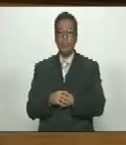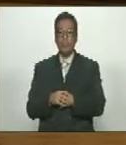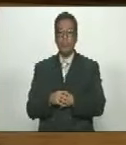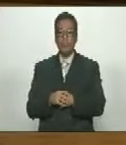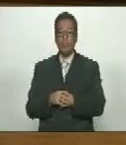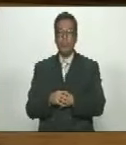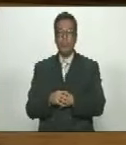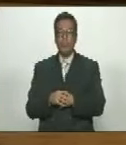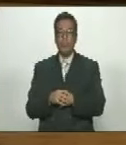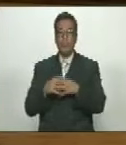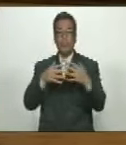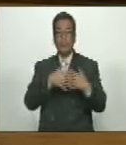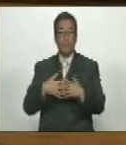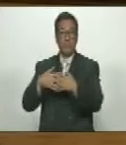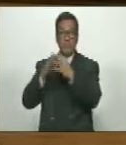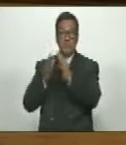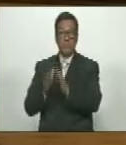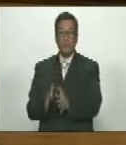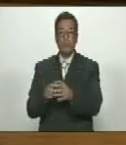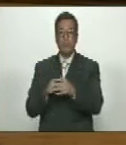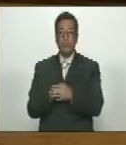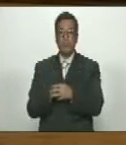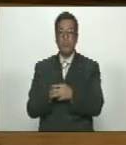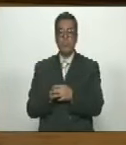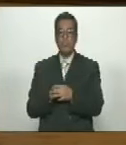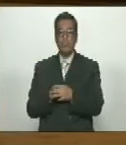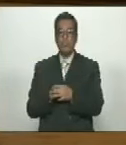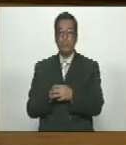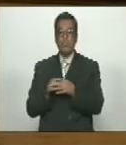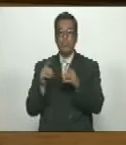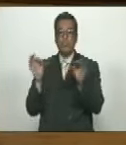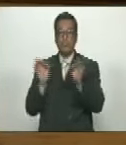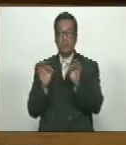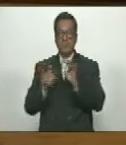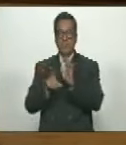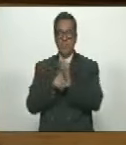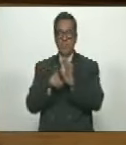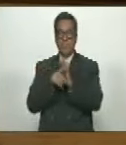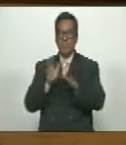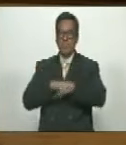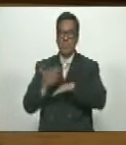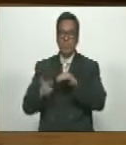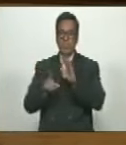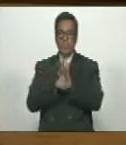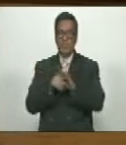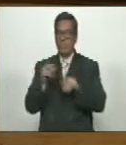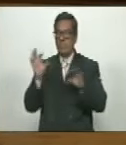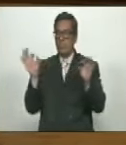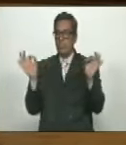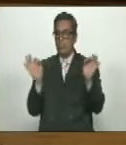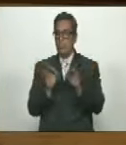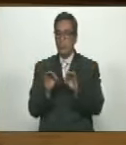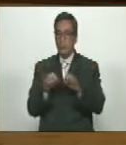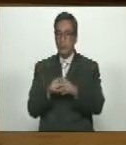los norteamericanos ilegalmente porque lo que es legal es que no